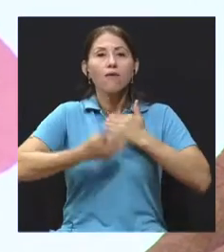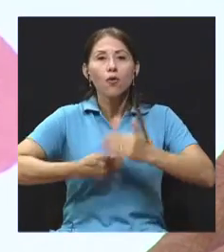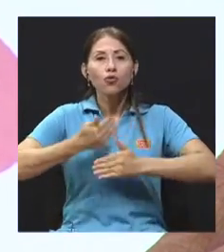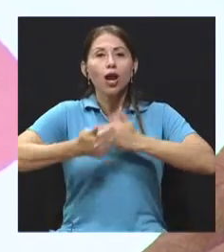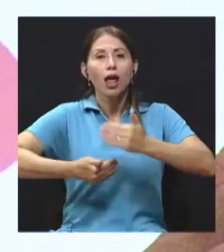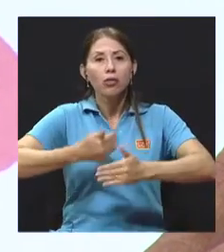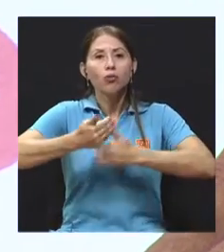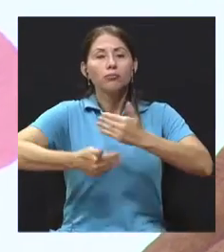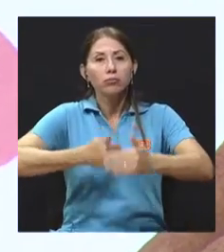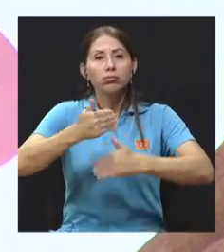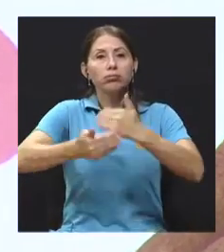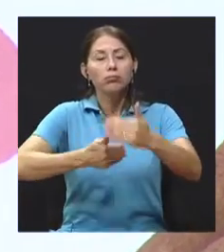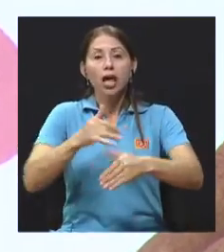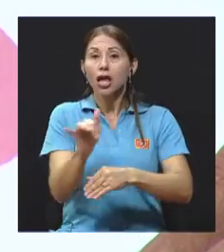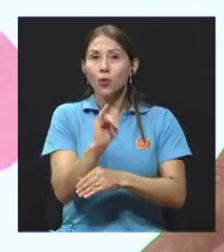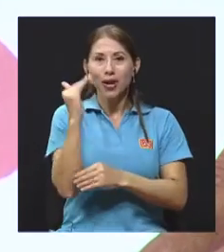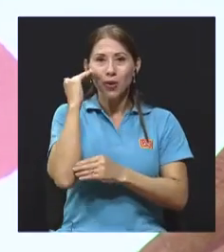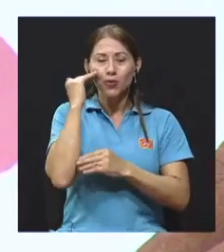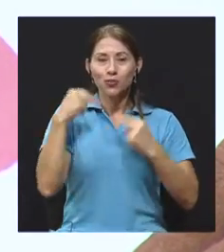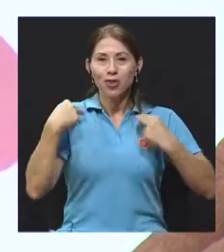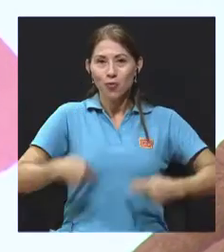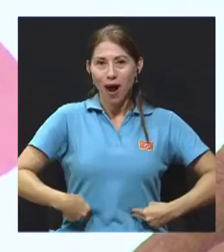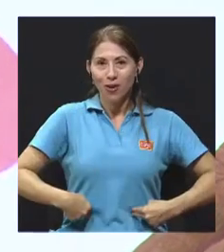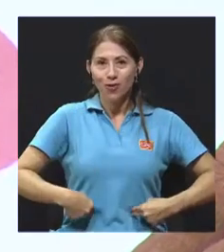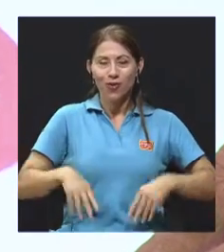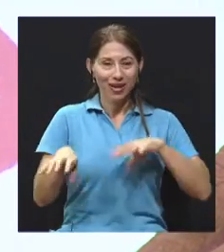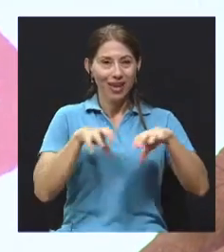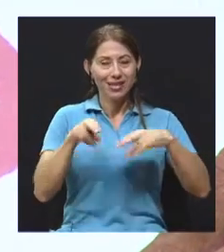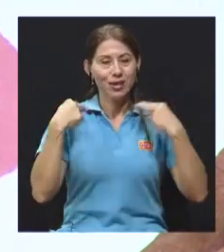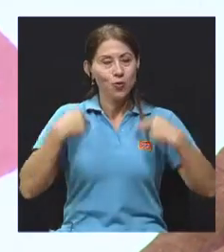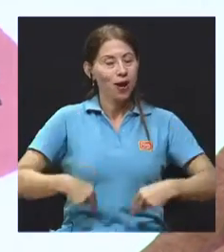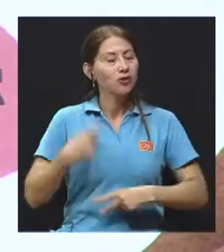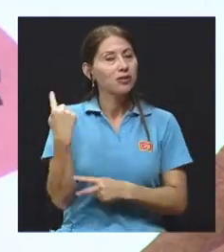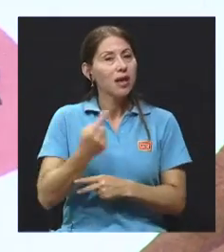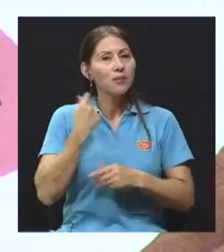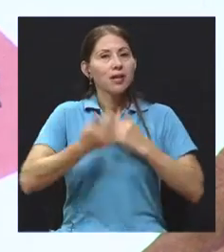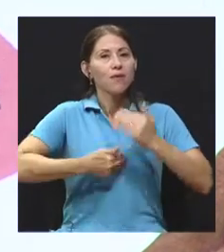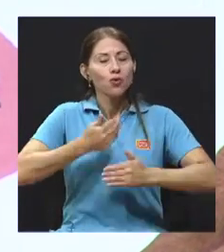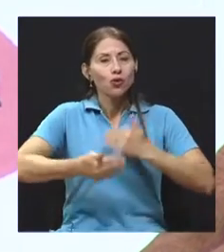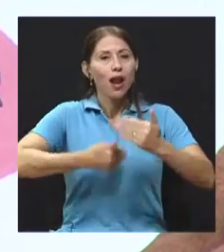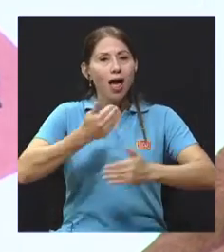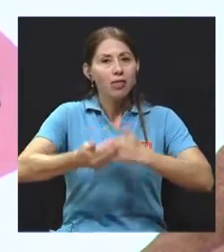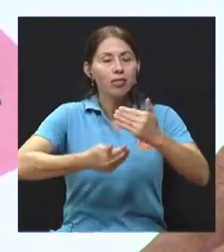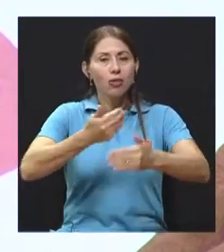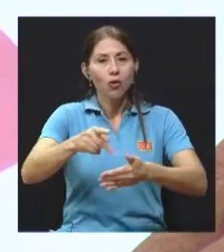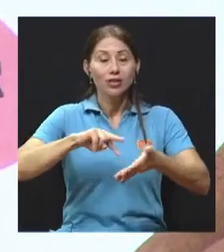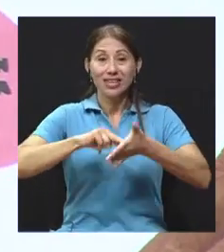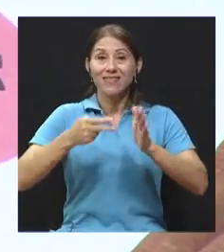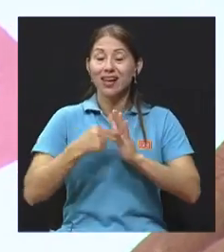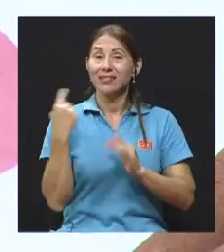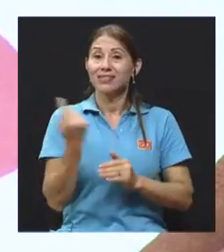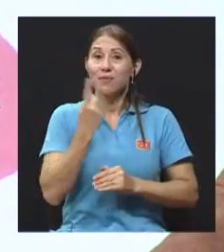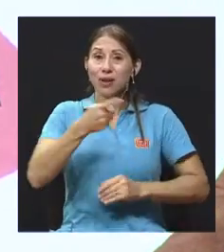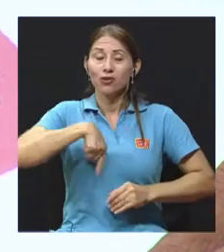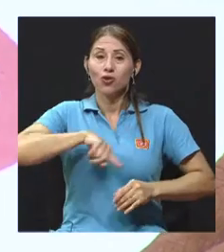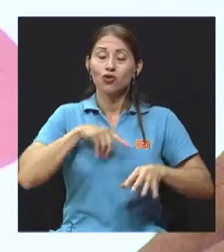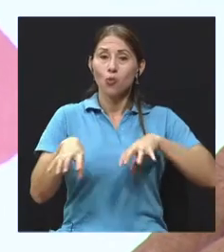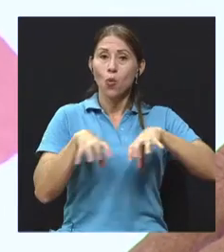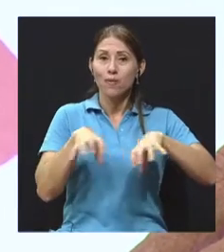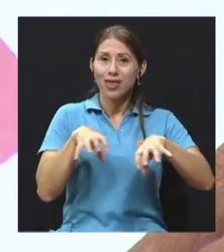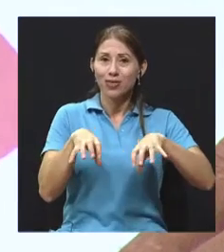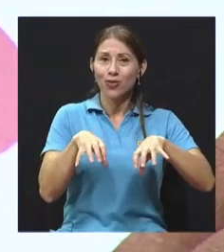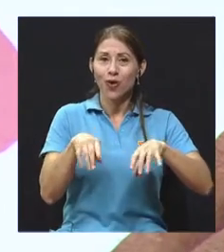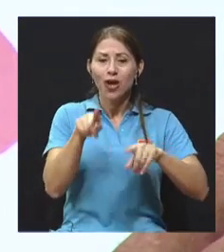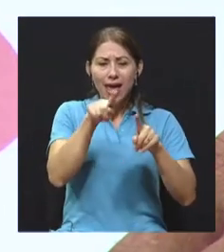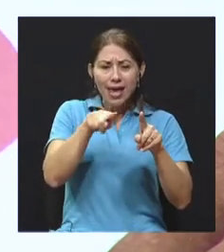igual que el conocimiento humano, el quehacer humano siempre está evolucionando. Entonces eso representa que siempre estamos en movimiento y representamos siempre la